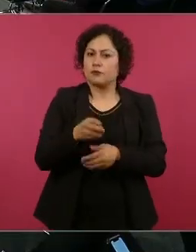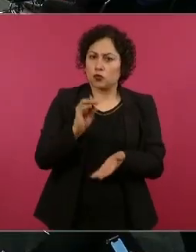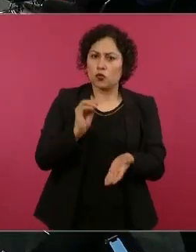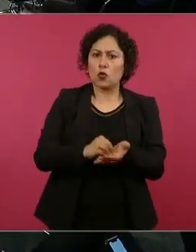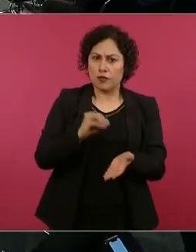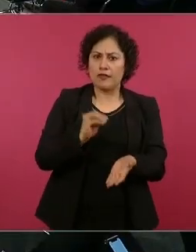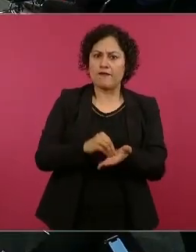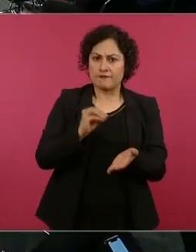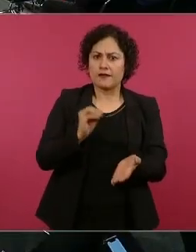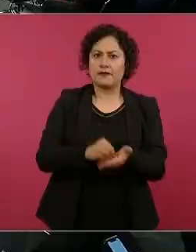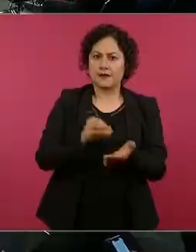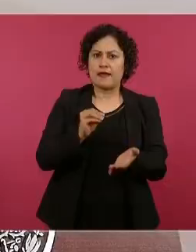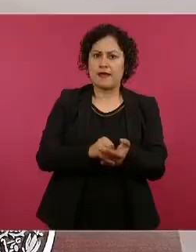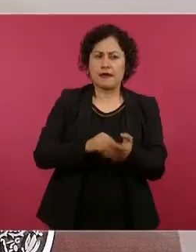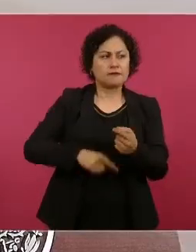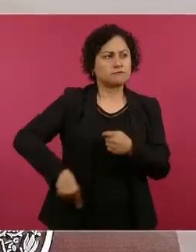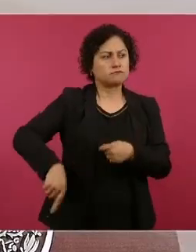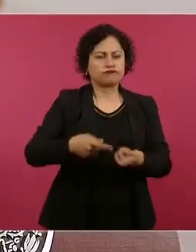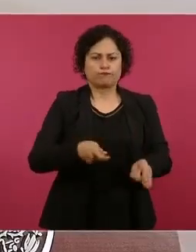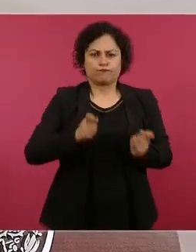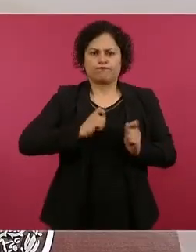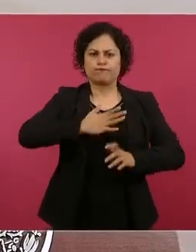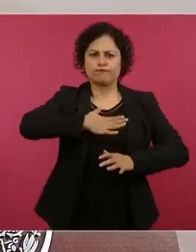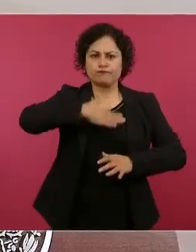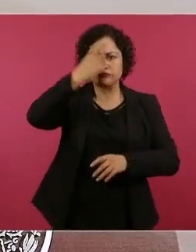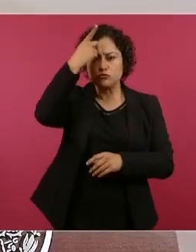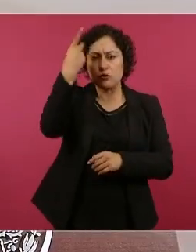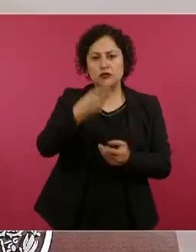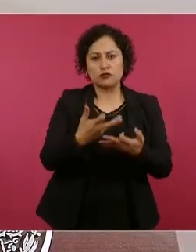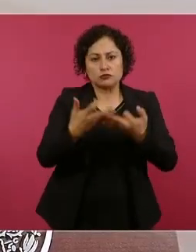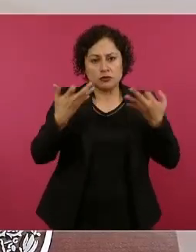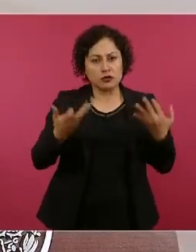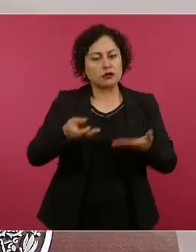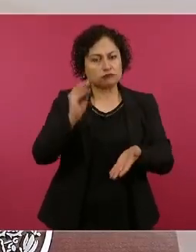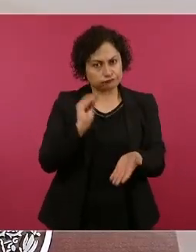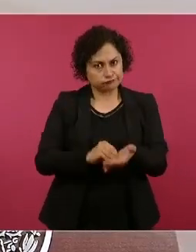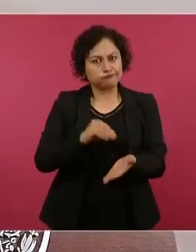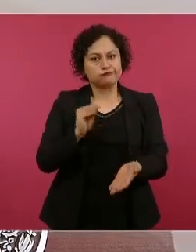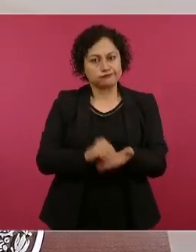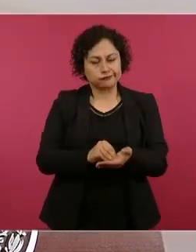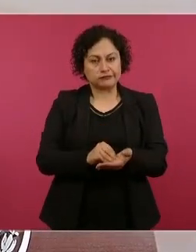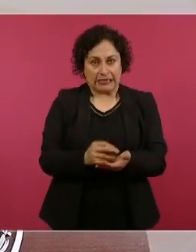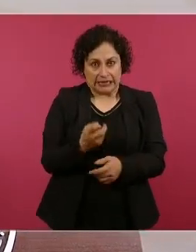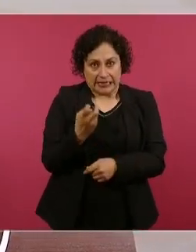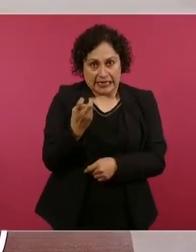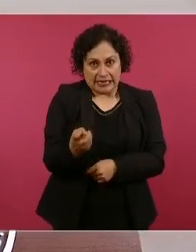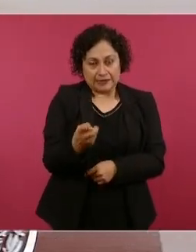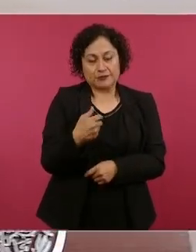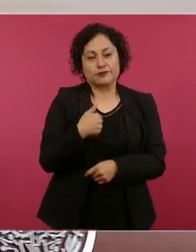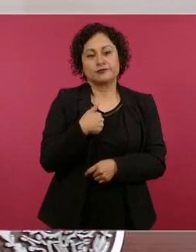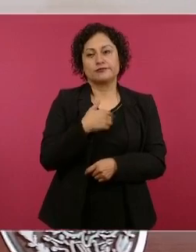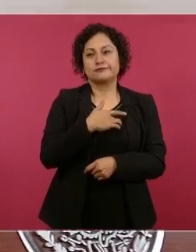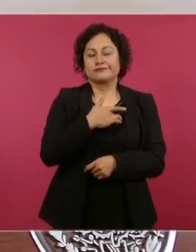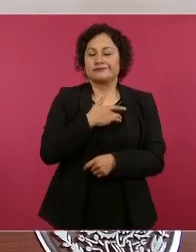y una de las cosas que me da mucha satisfacción